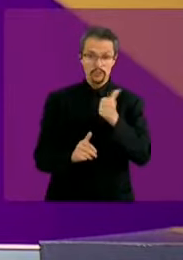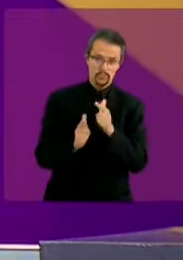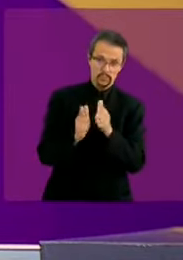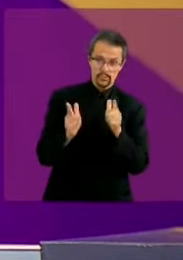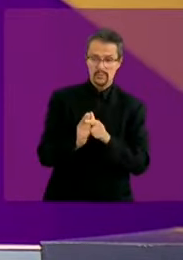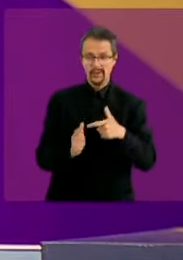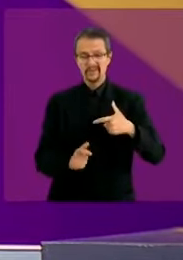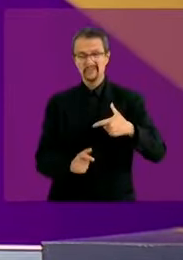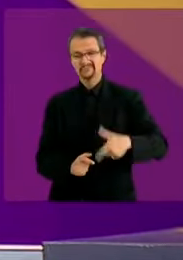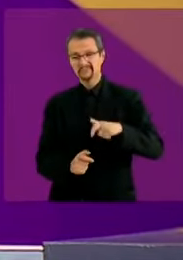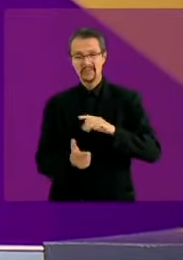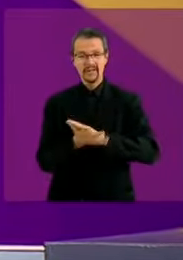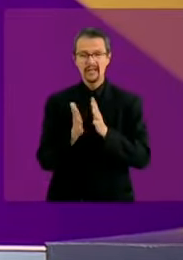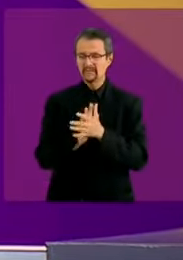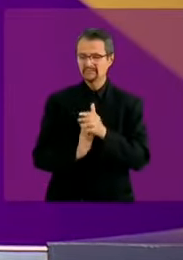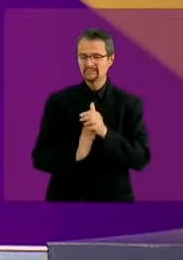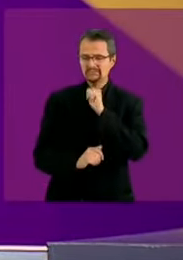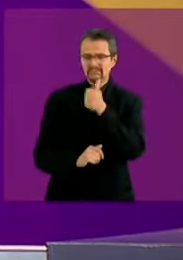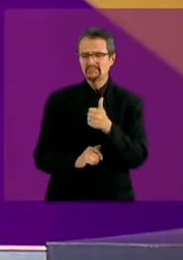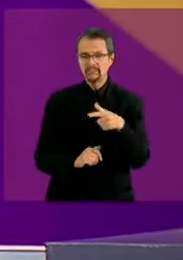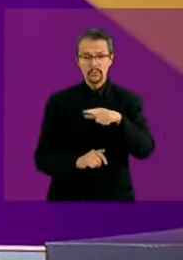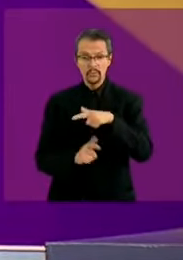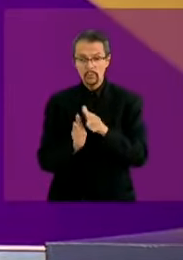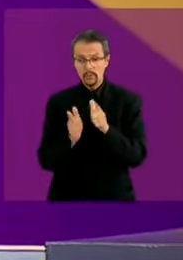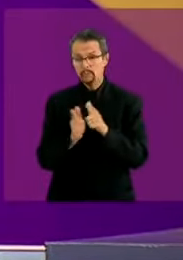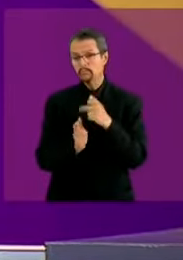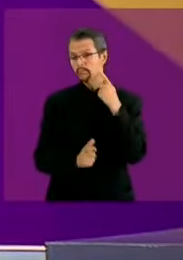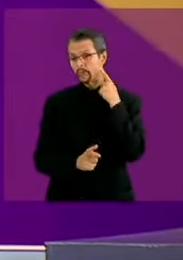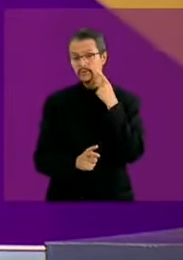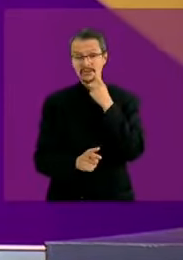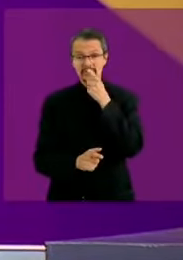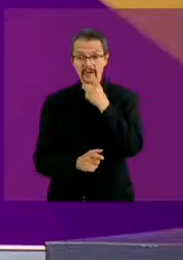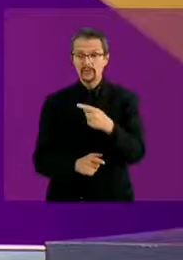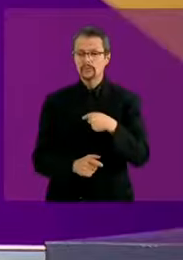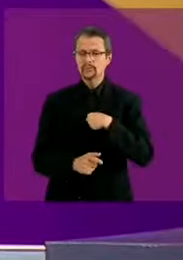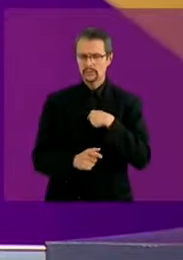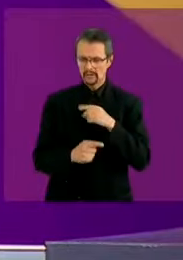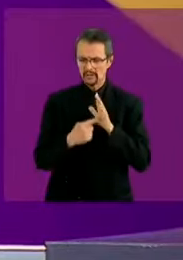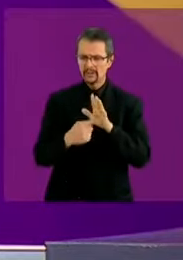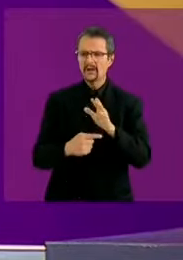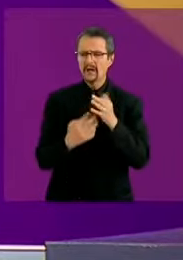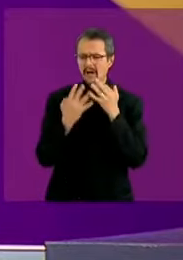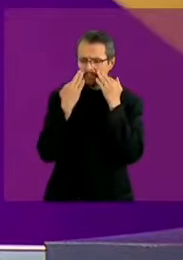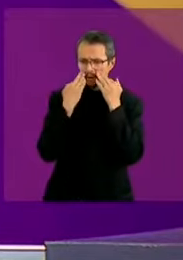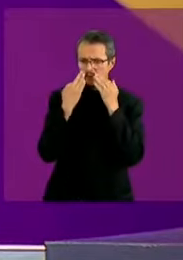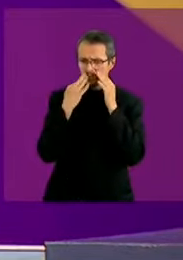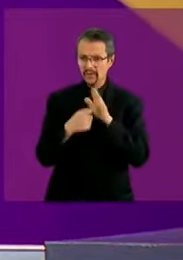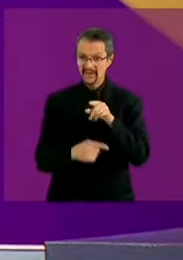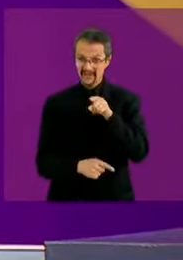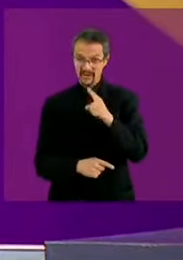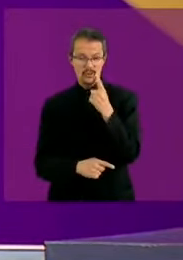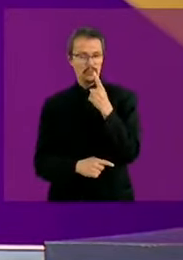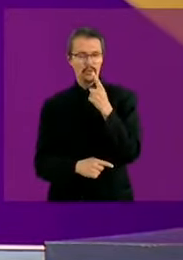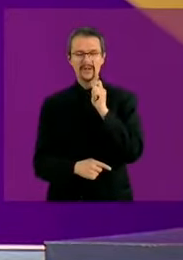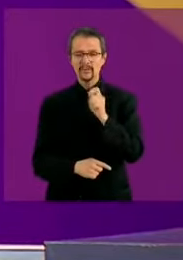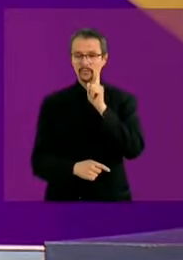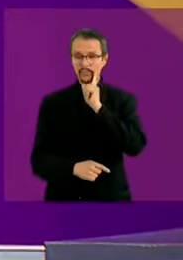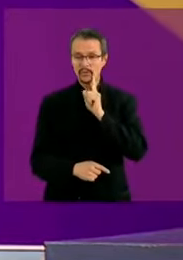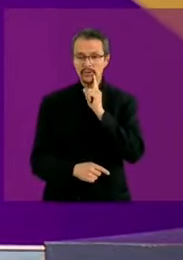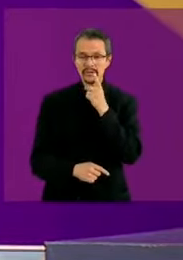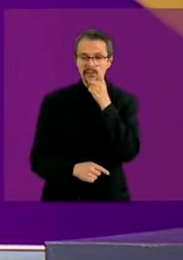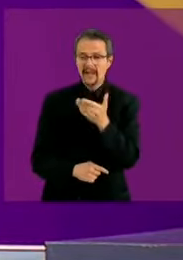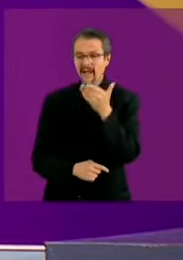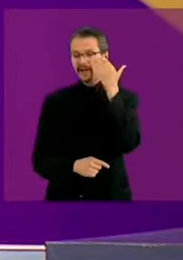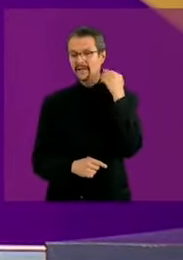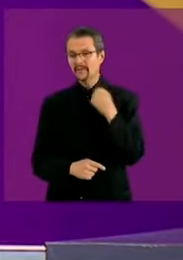Te dicen que van a ser transparentes si llegan a la presidencia, pero una declaró que en su precampaña ilegal y anticipada se gastó